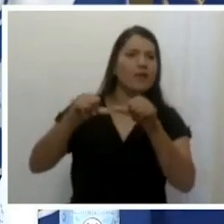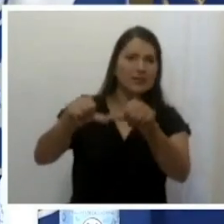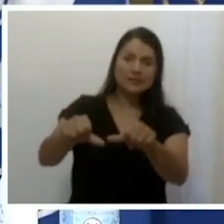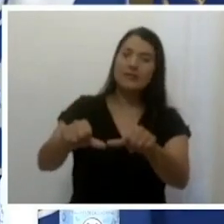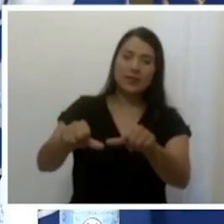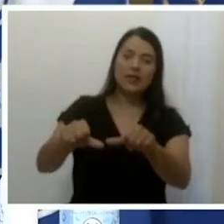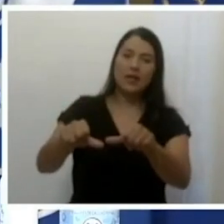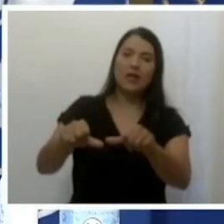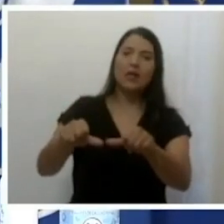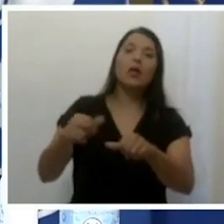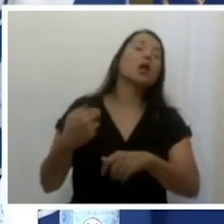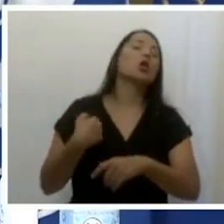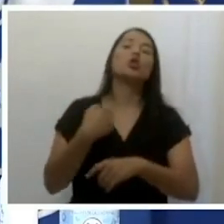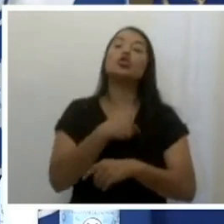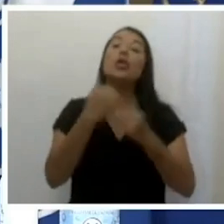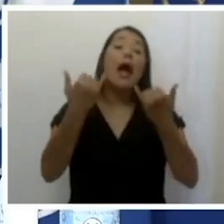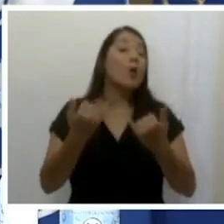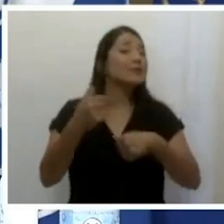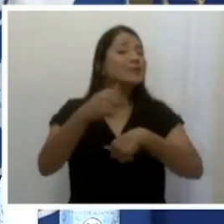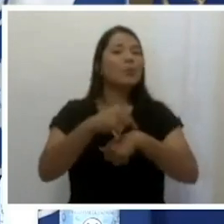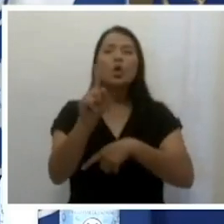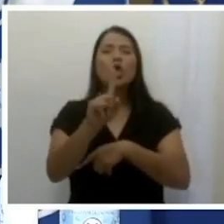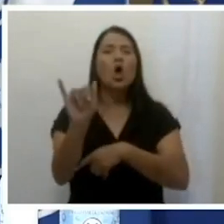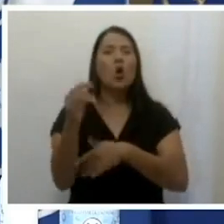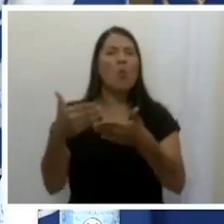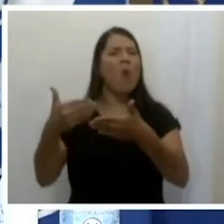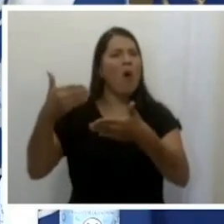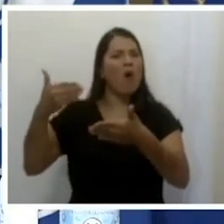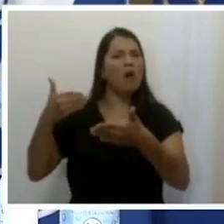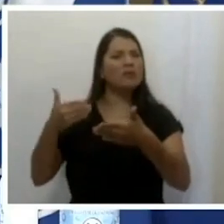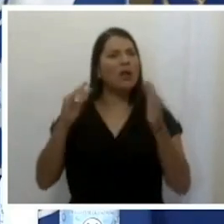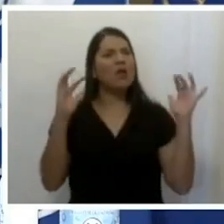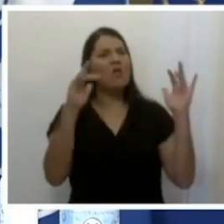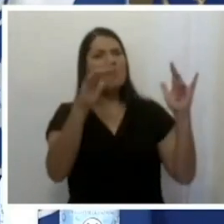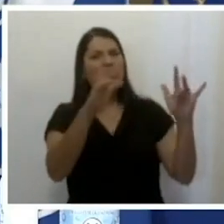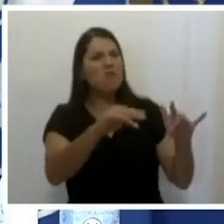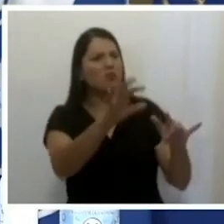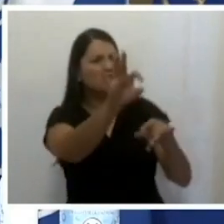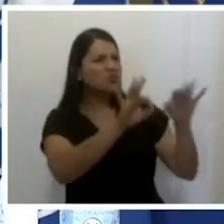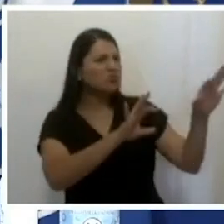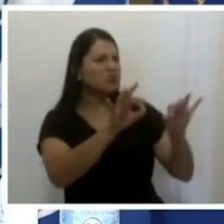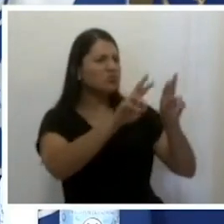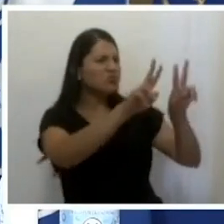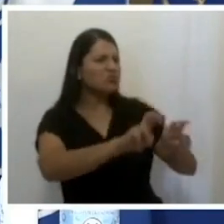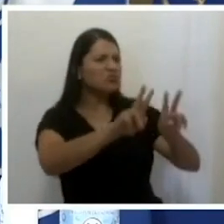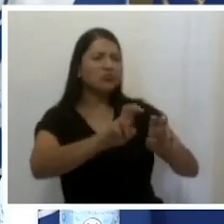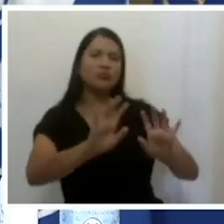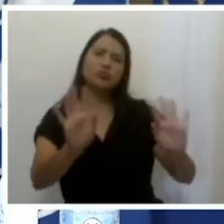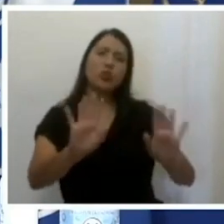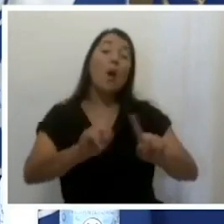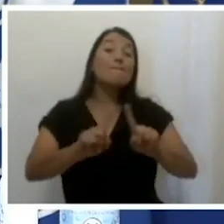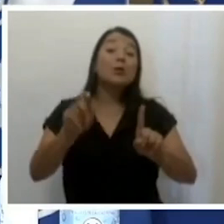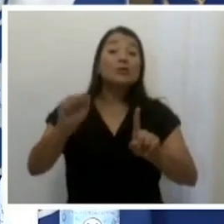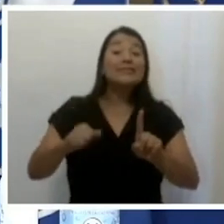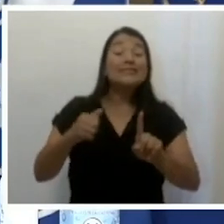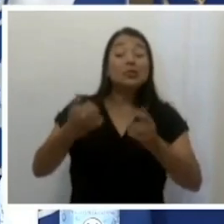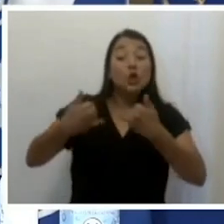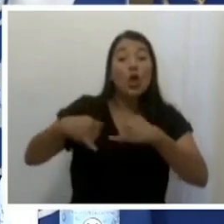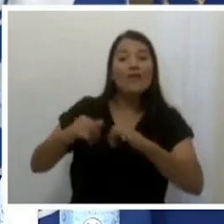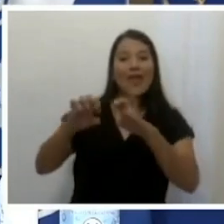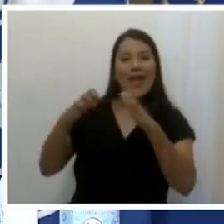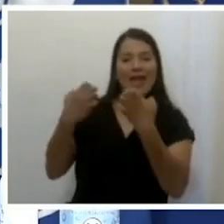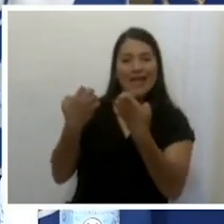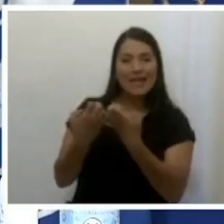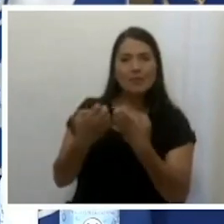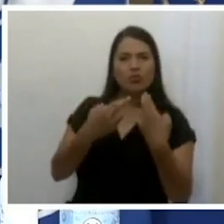operativos masivos en este momento, pero sí tenemos los sitios Sentinela. Esos continúan siempre. En el tema de